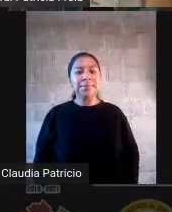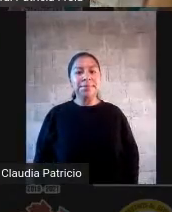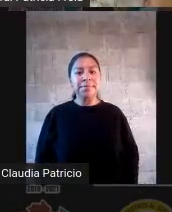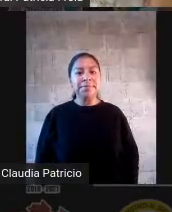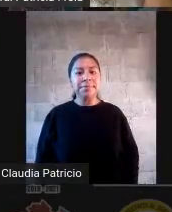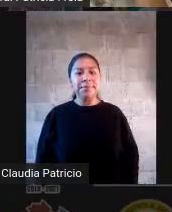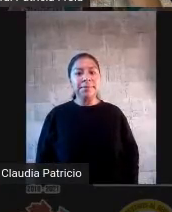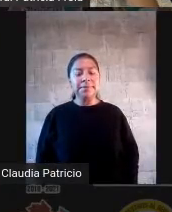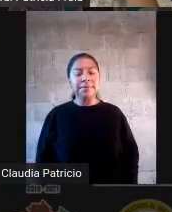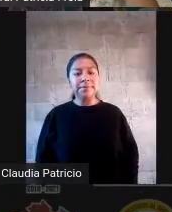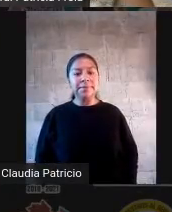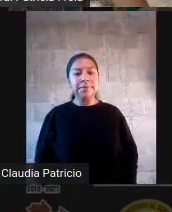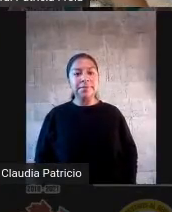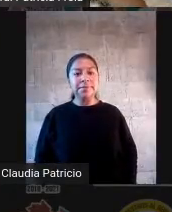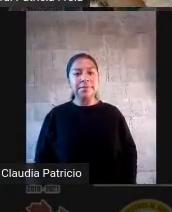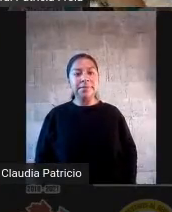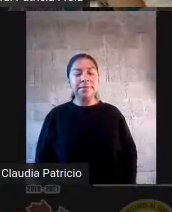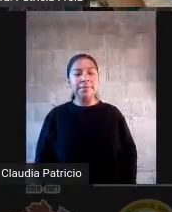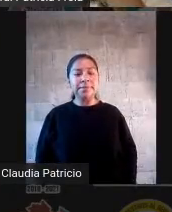Bueno.